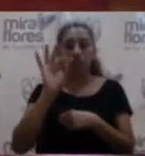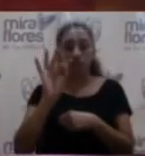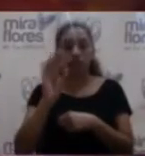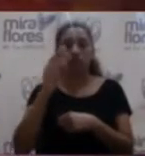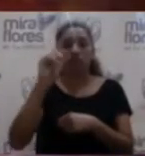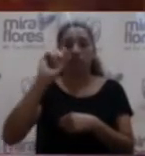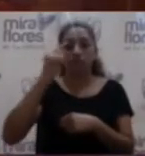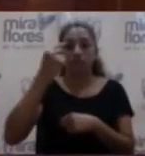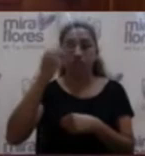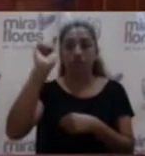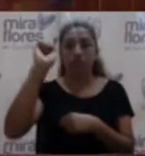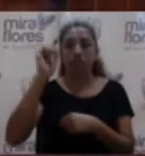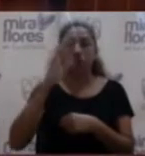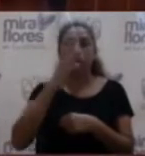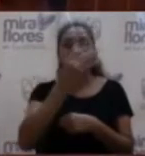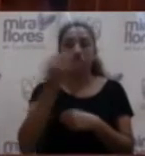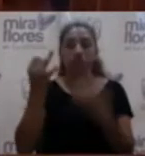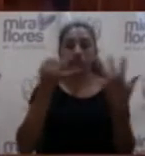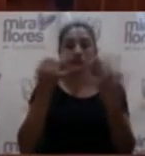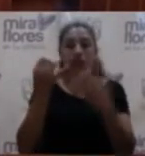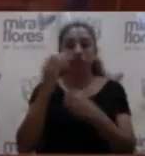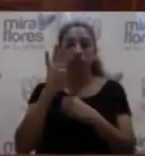.970 soles.